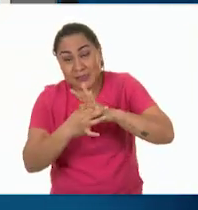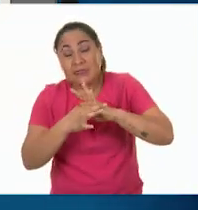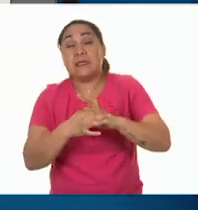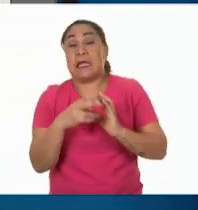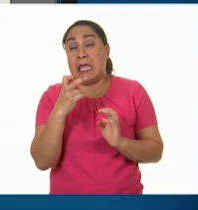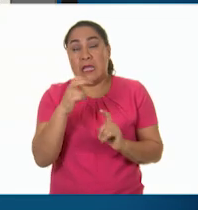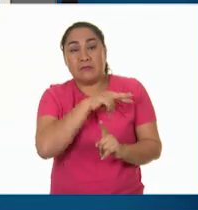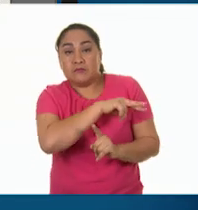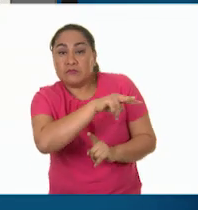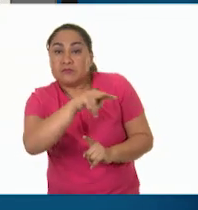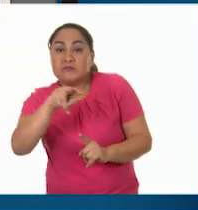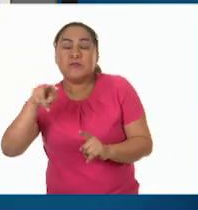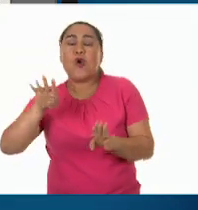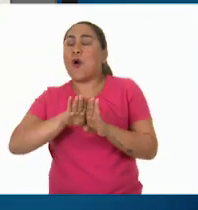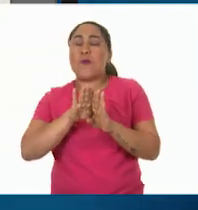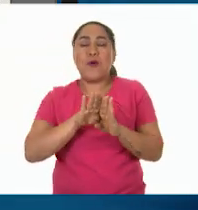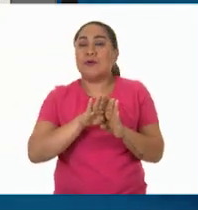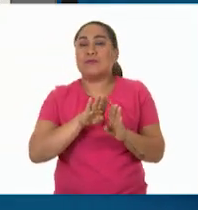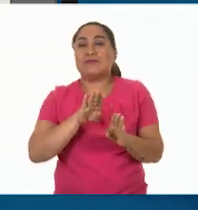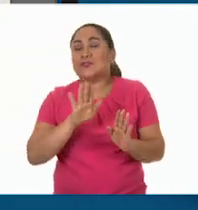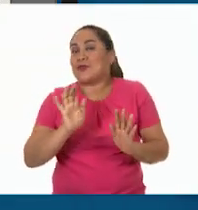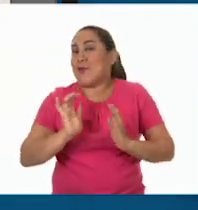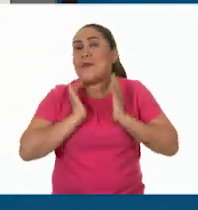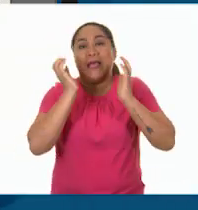un escenario lleno de sorpresas.